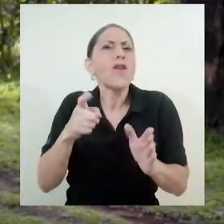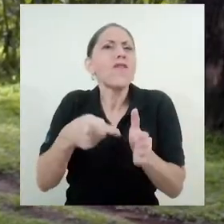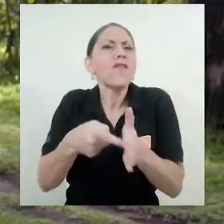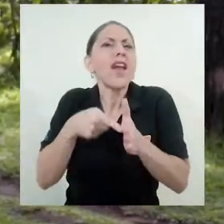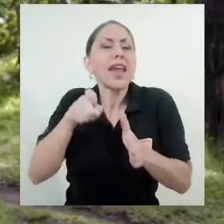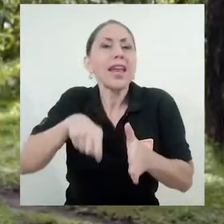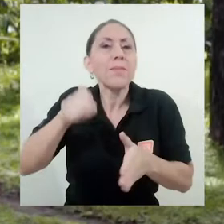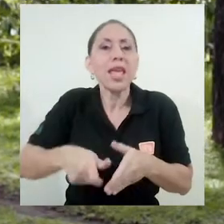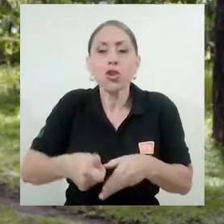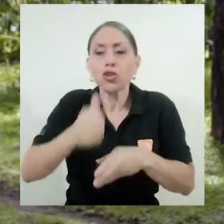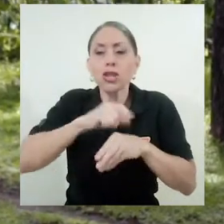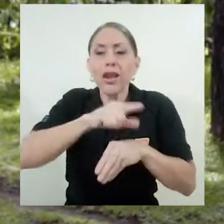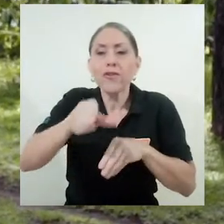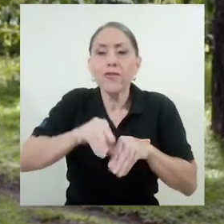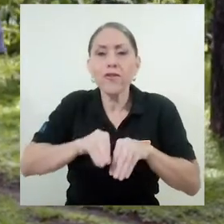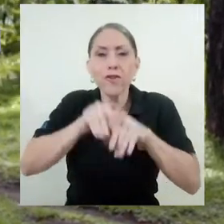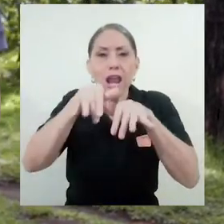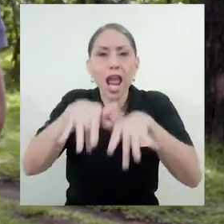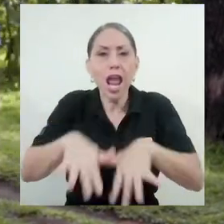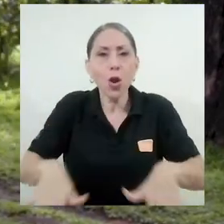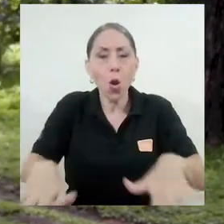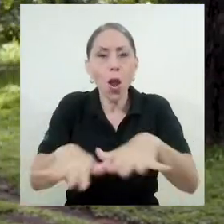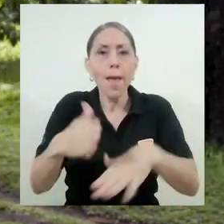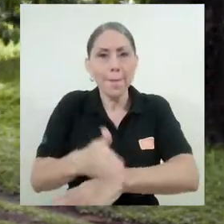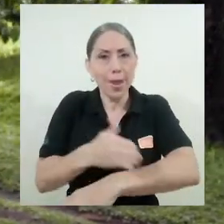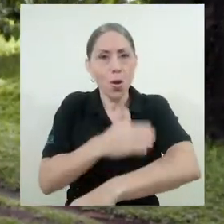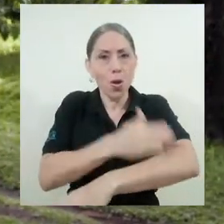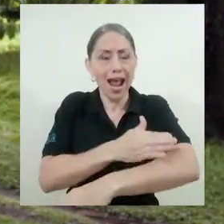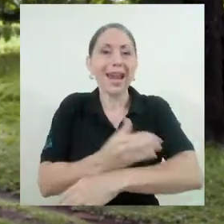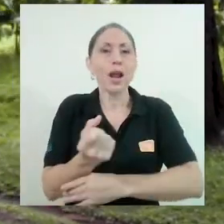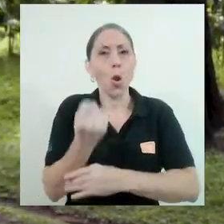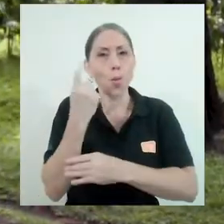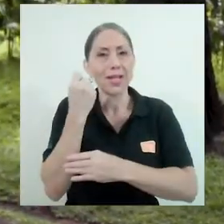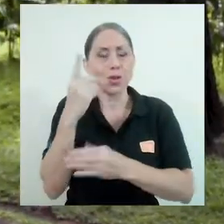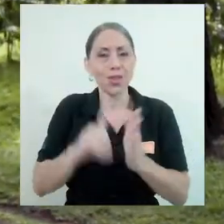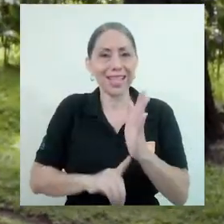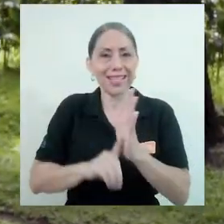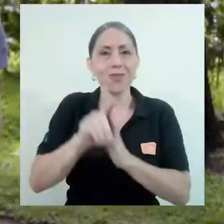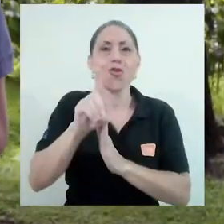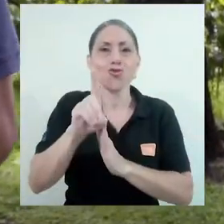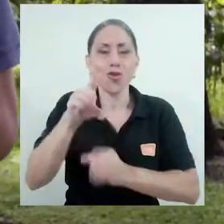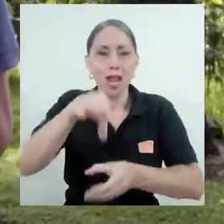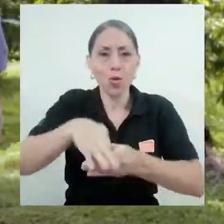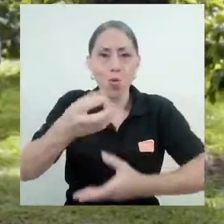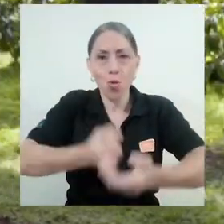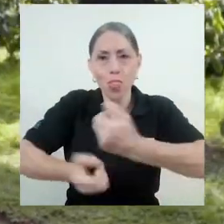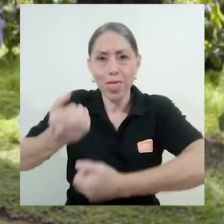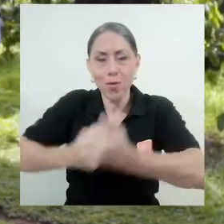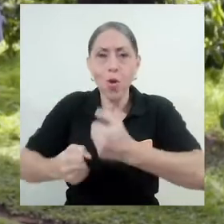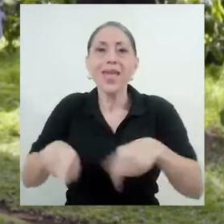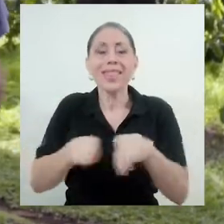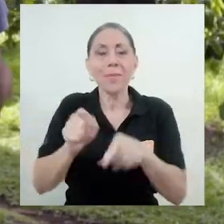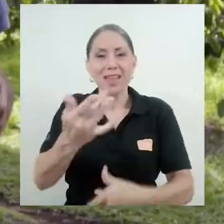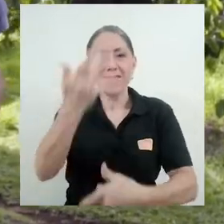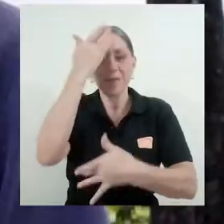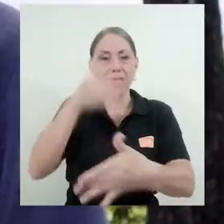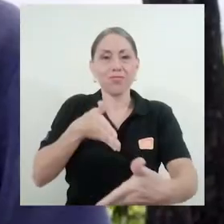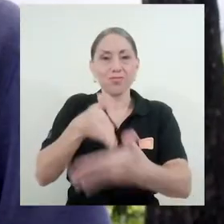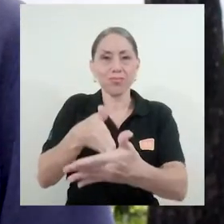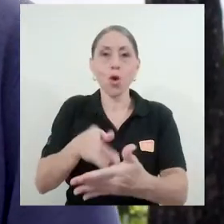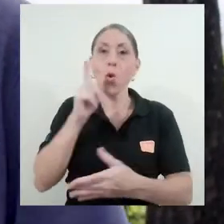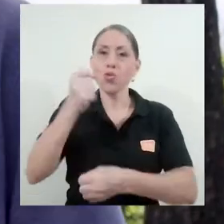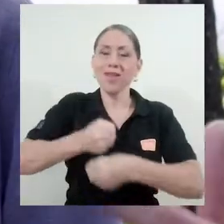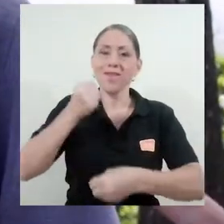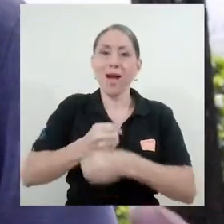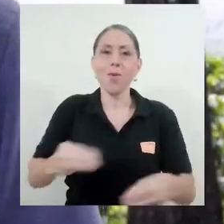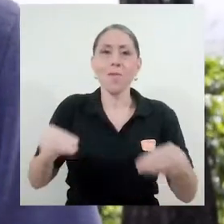requerimientos de riego, así como para mejorar la comprensión del desarrollo del cultivo y de las enfermedades que lo afectan. Un